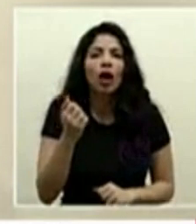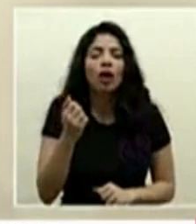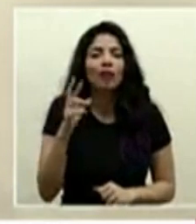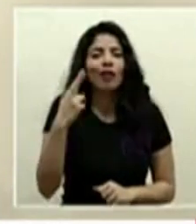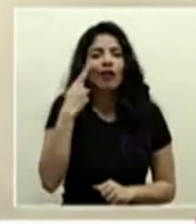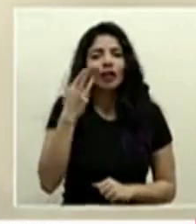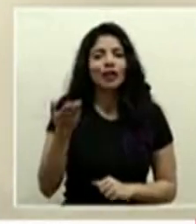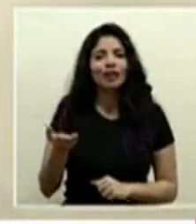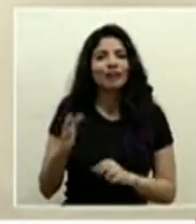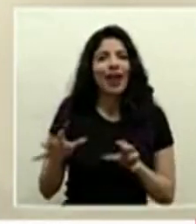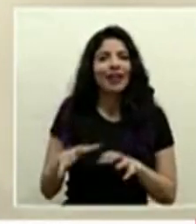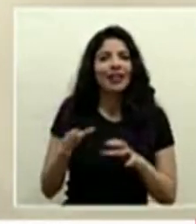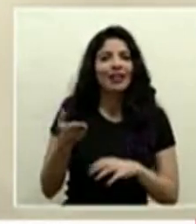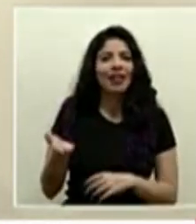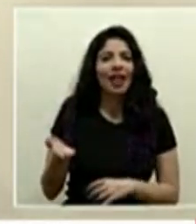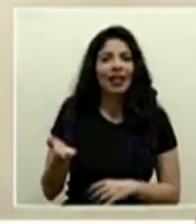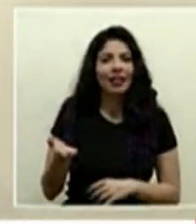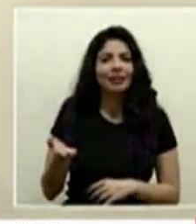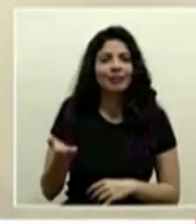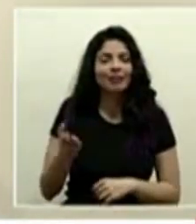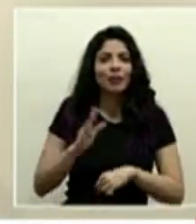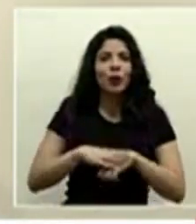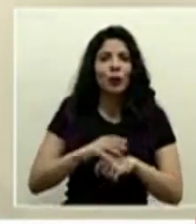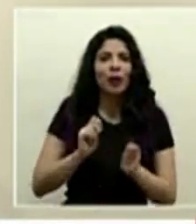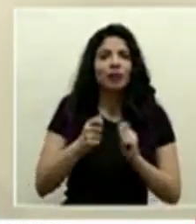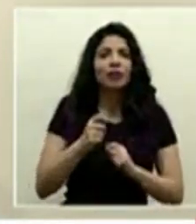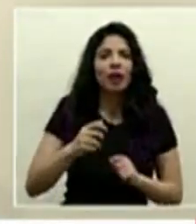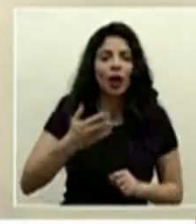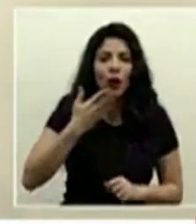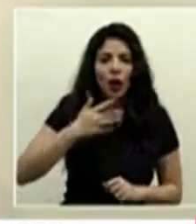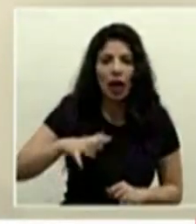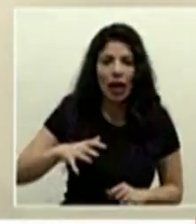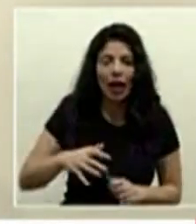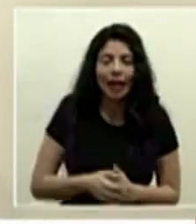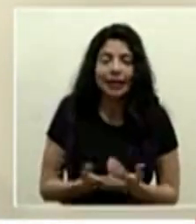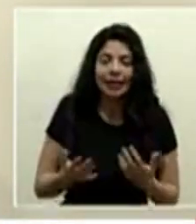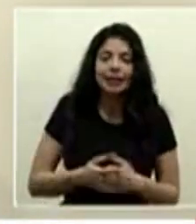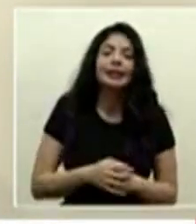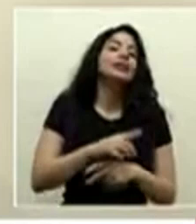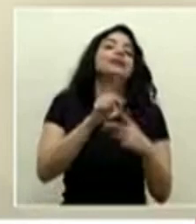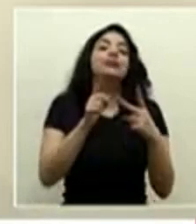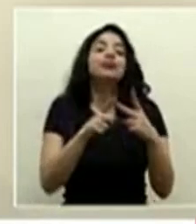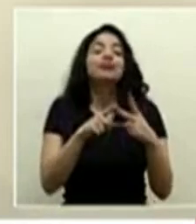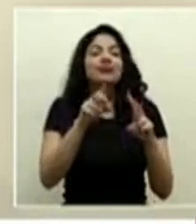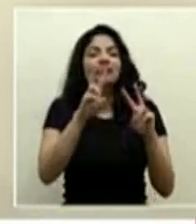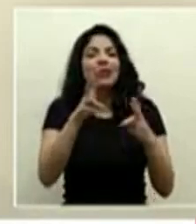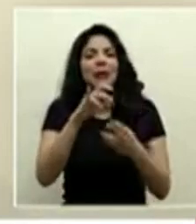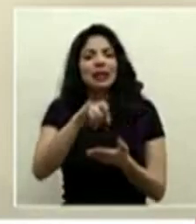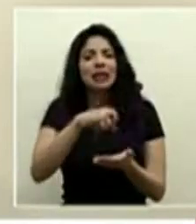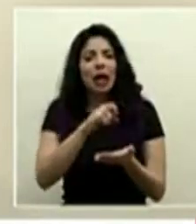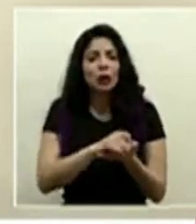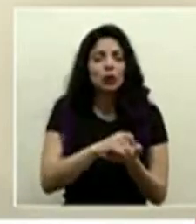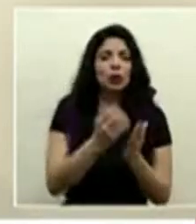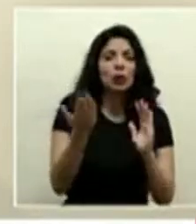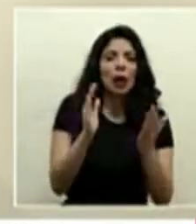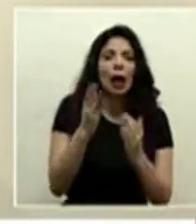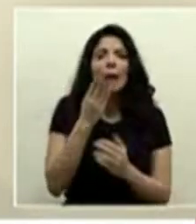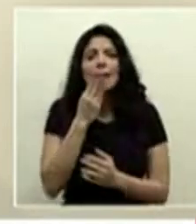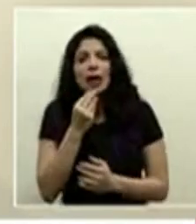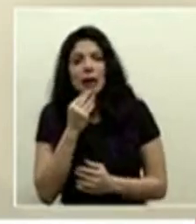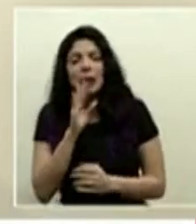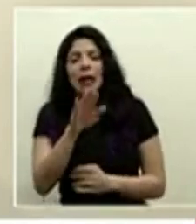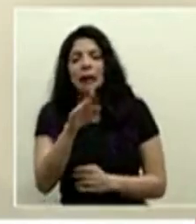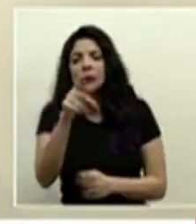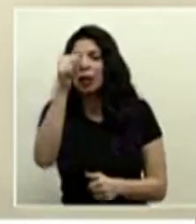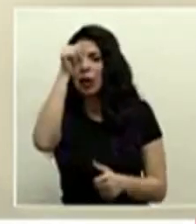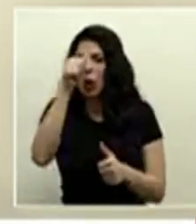de este tipo de eventos y con respecto a el asunto que usted me dice de San José y Barba recordemos